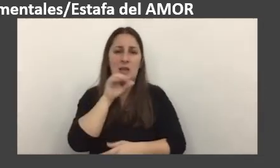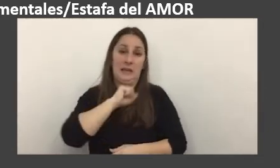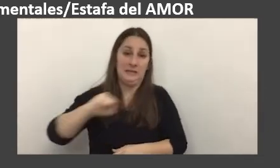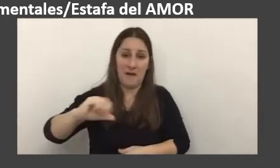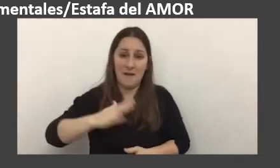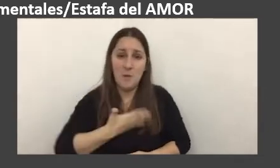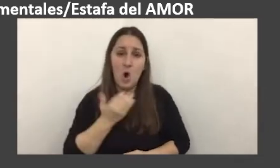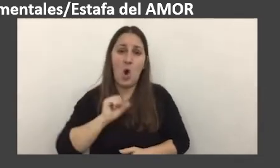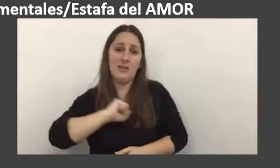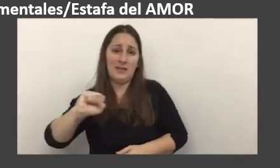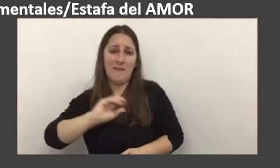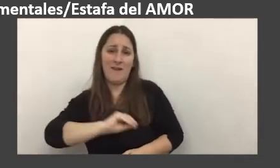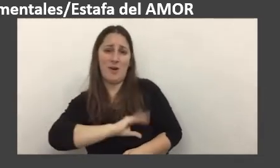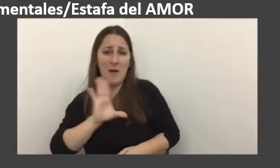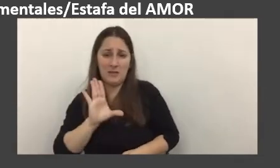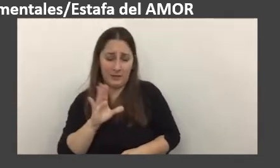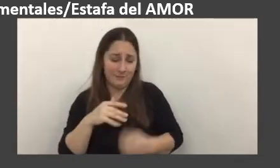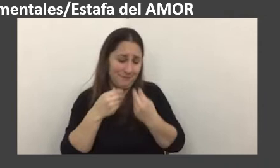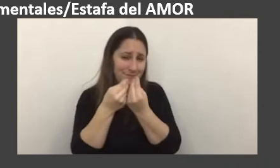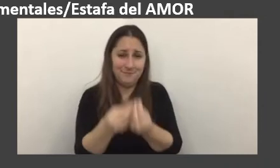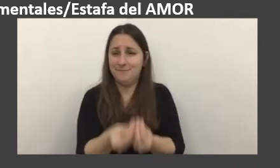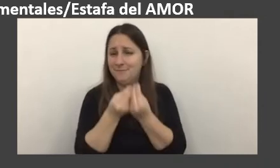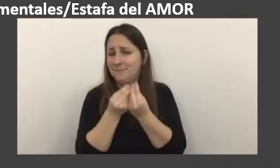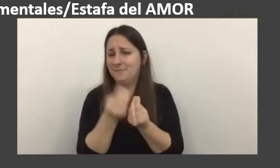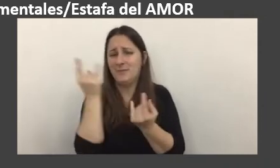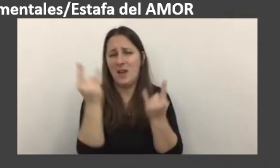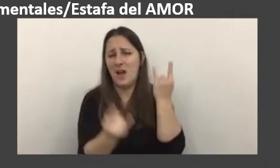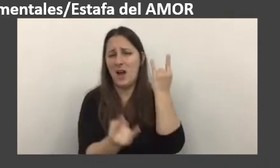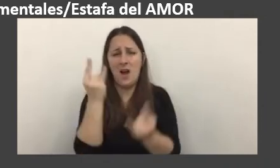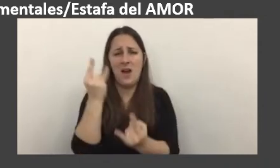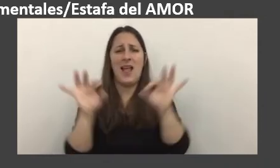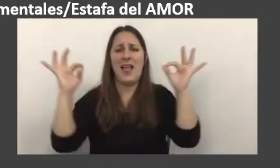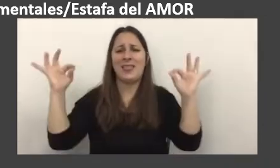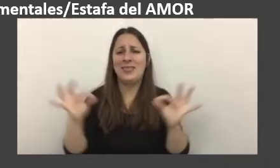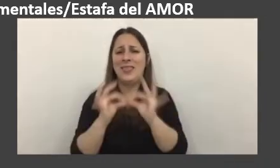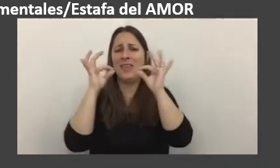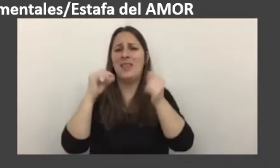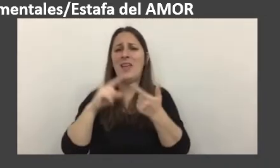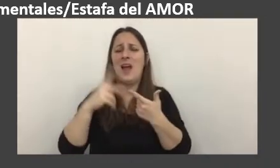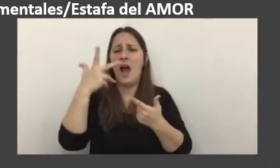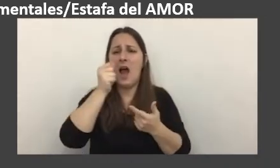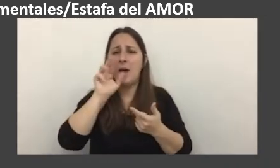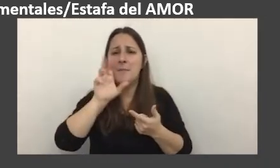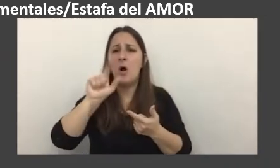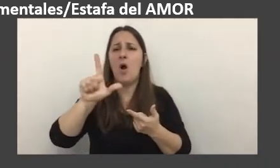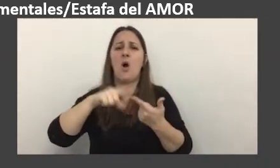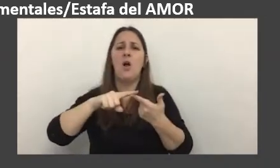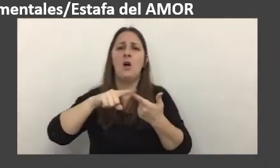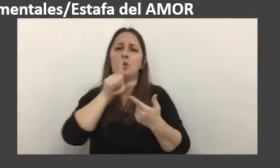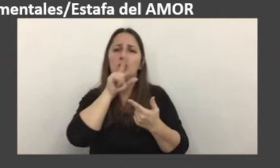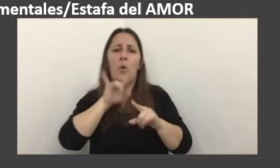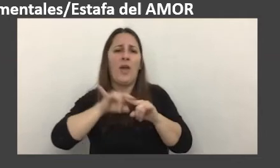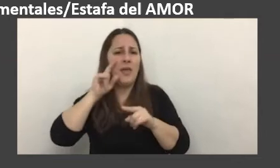estafas románticas no tienen idea la cantidad de gente engañada en tinder e-harmonie cuarenta and together